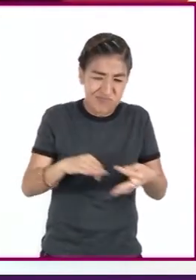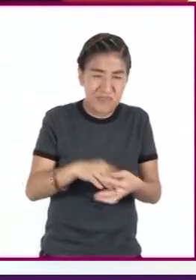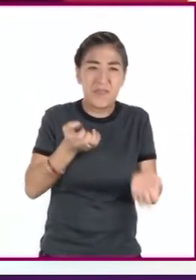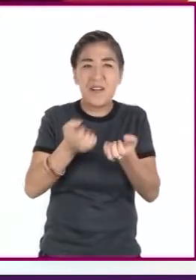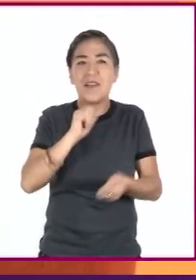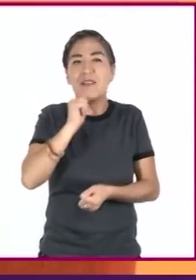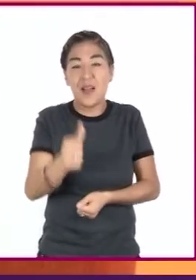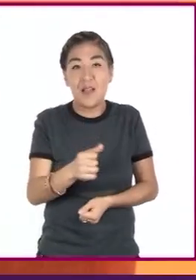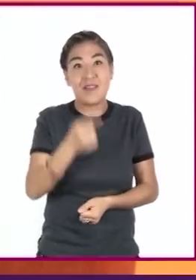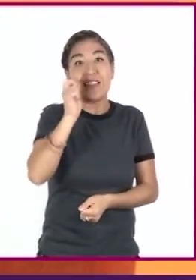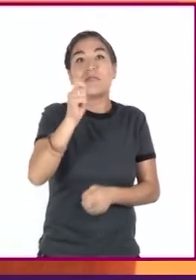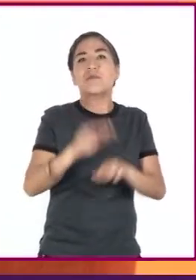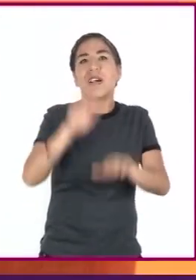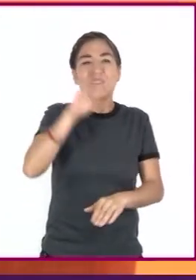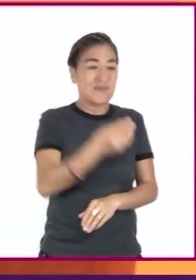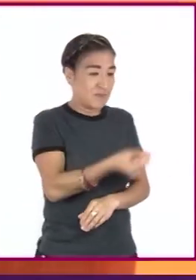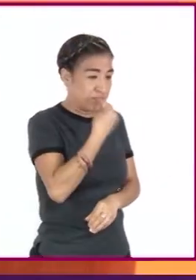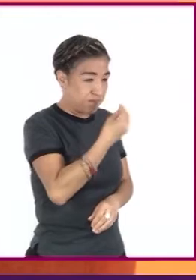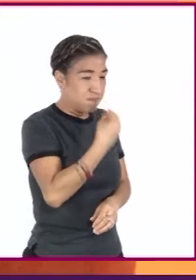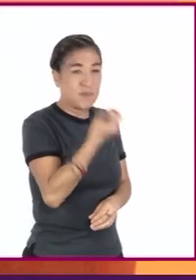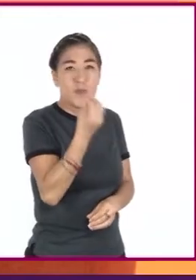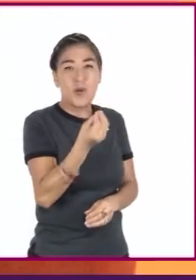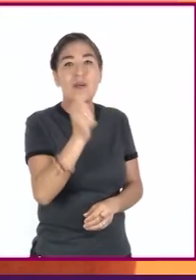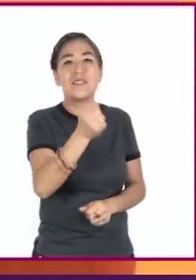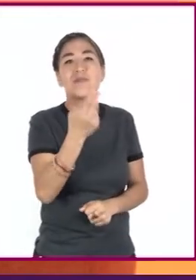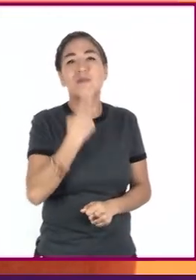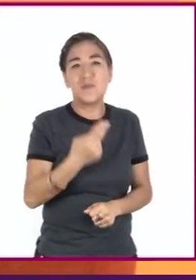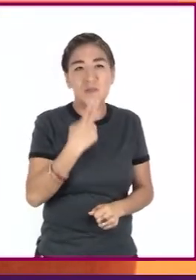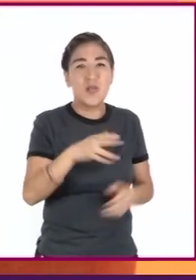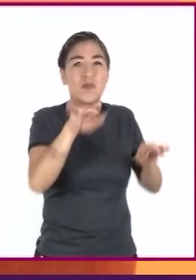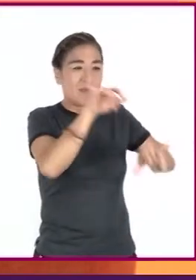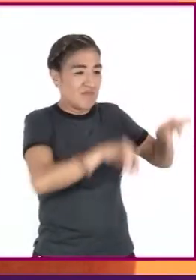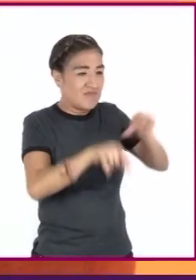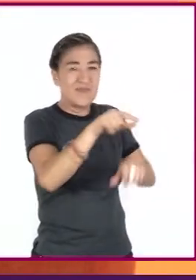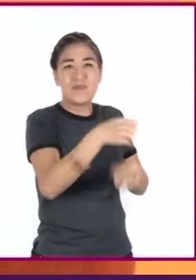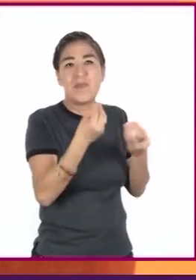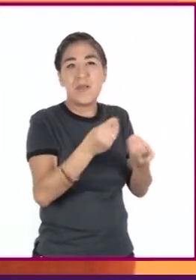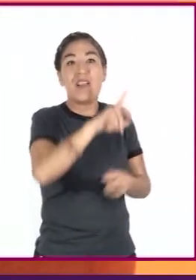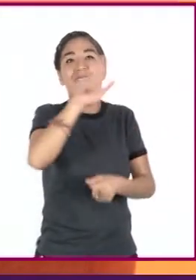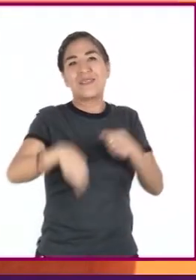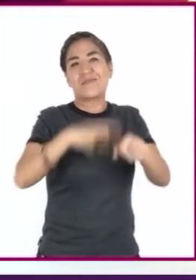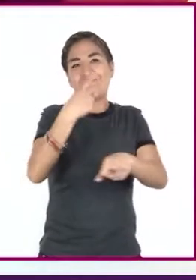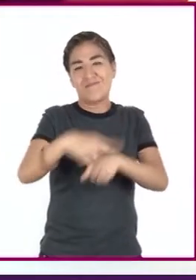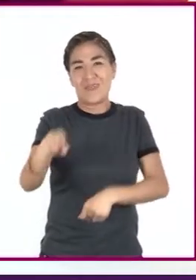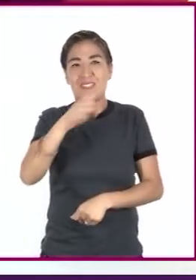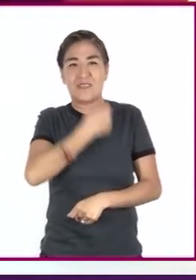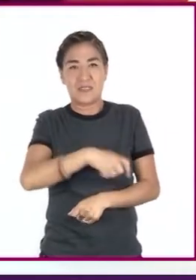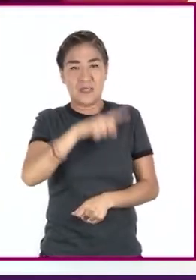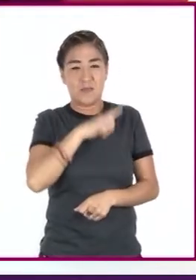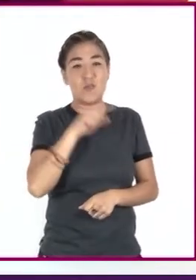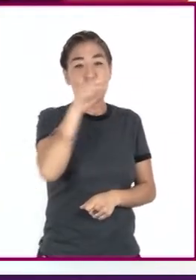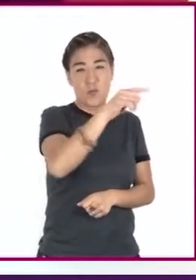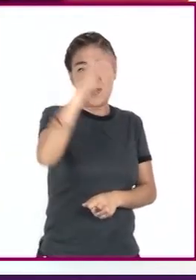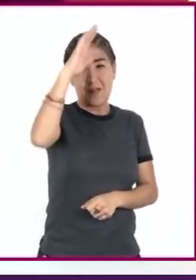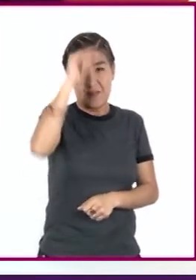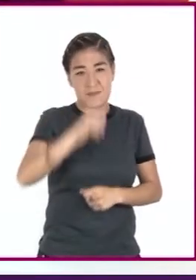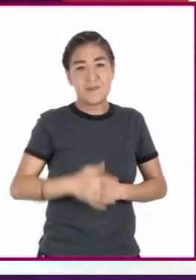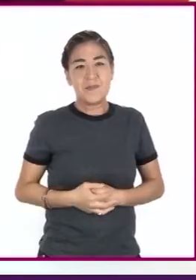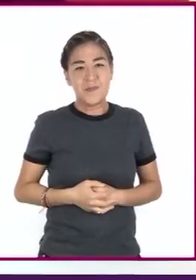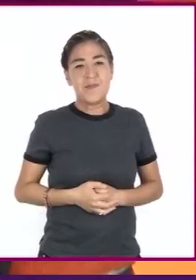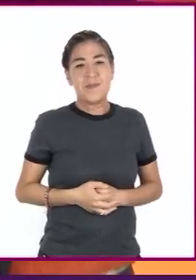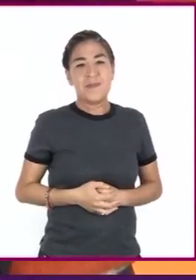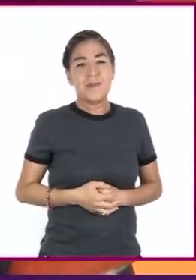sino el alto consumo de alimentos ultraprocesados que dañan la salud. ¿Estás de acuerdo con ello, maestra Norma?